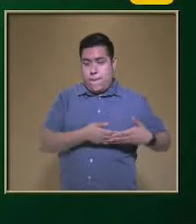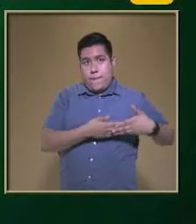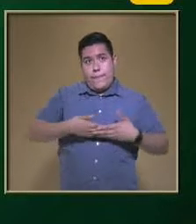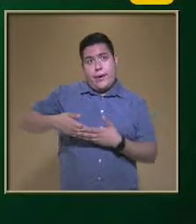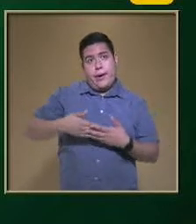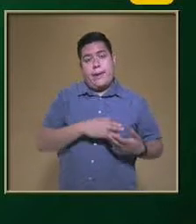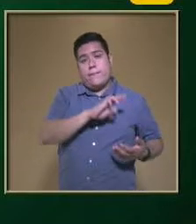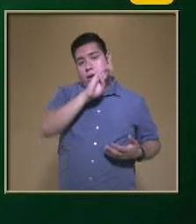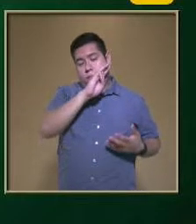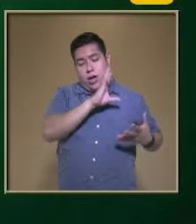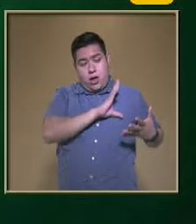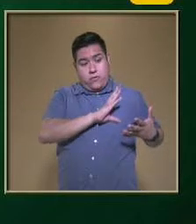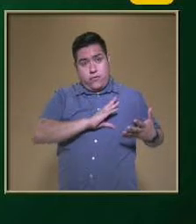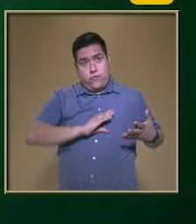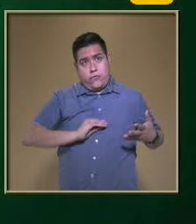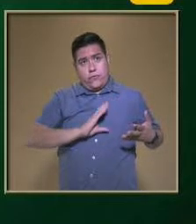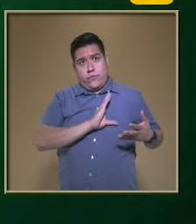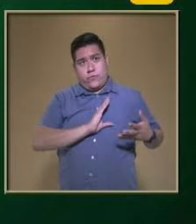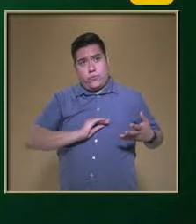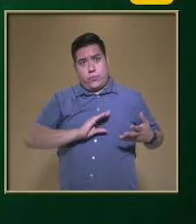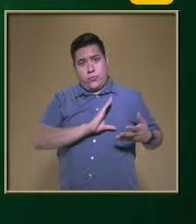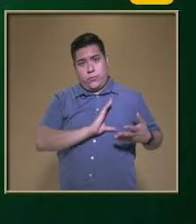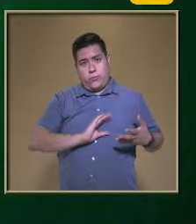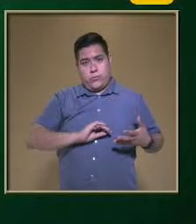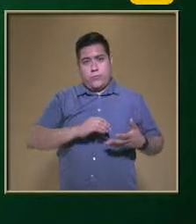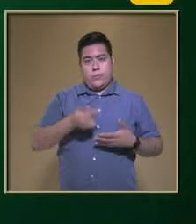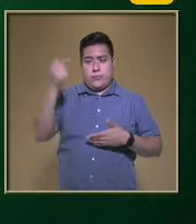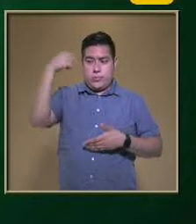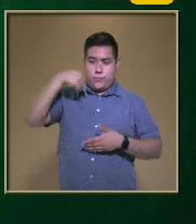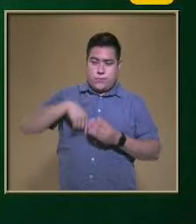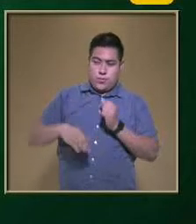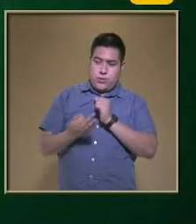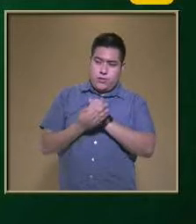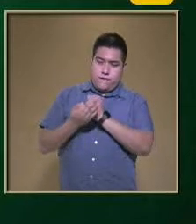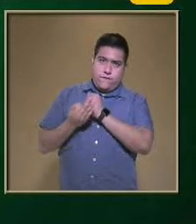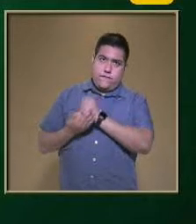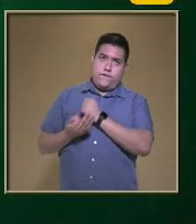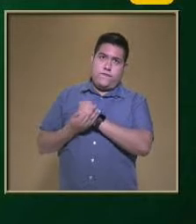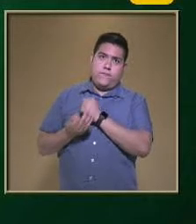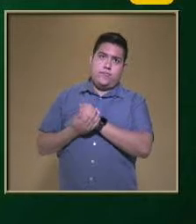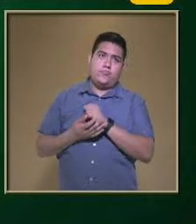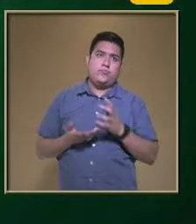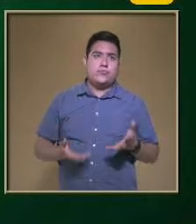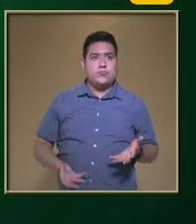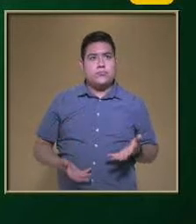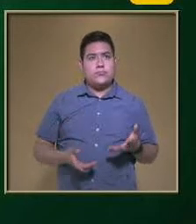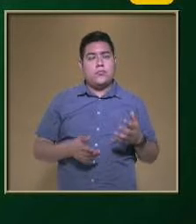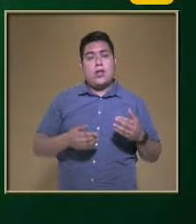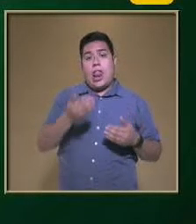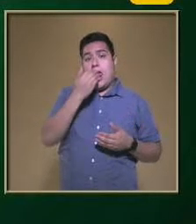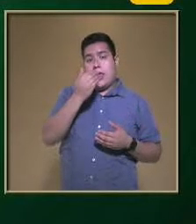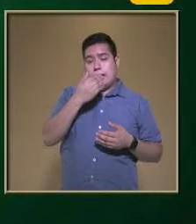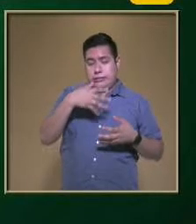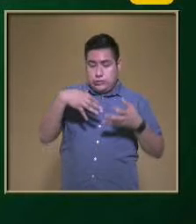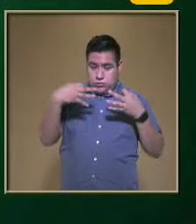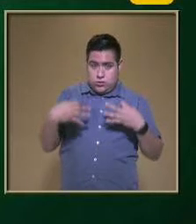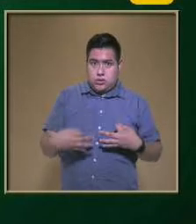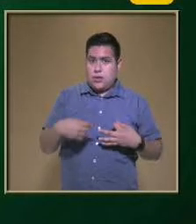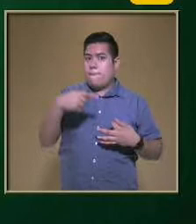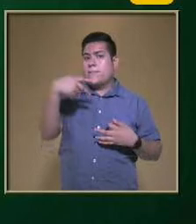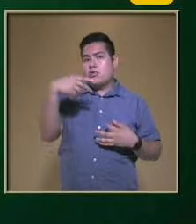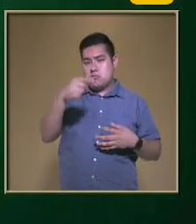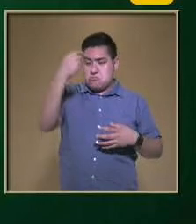Inmunidad De manera natural Ahí agregada En la leche Bueno Aquí Mediante una alimentación Adecuada Se fortalece Tu